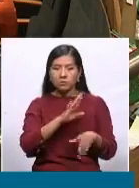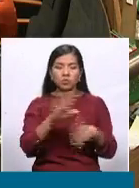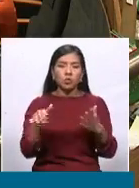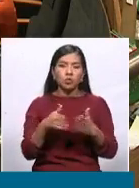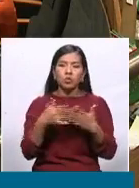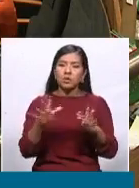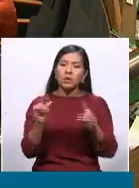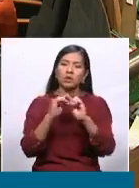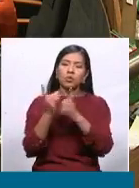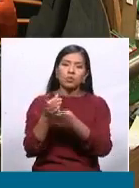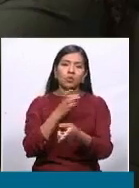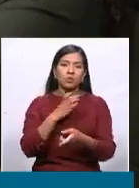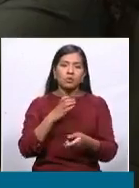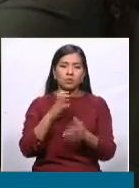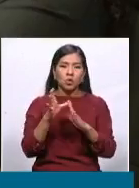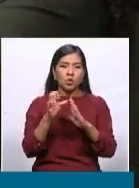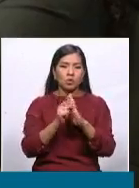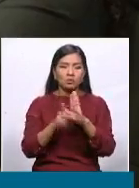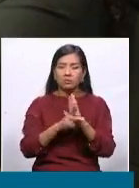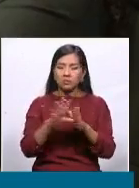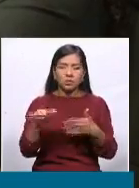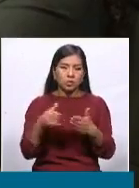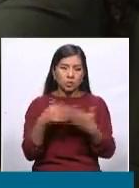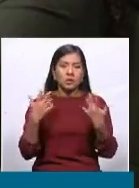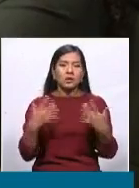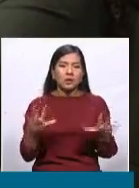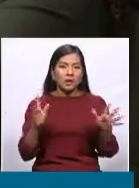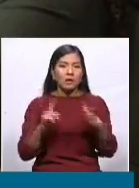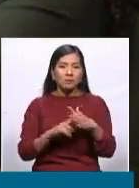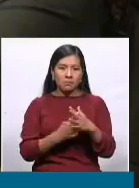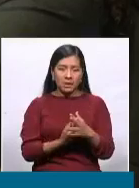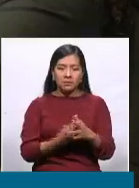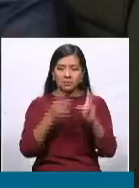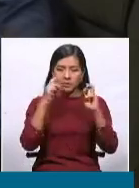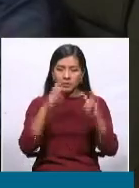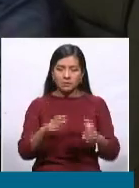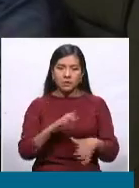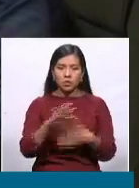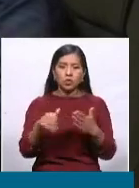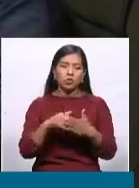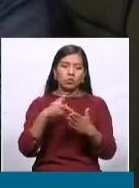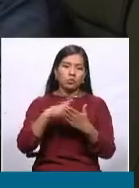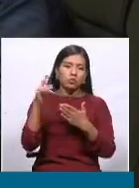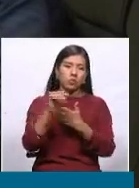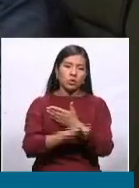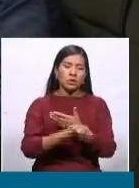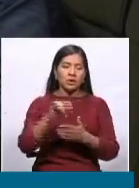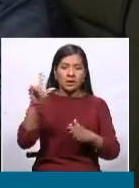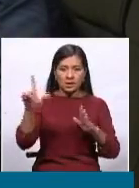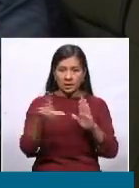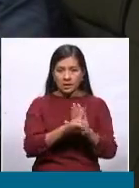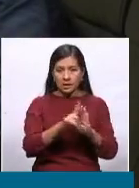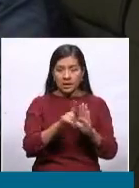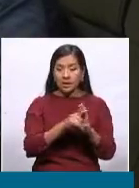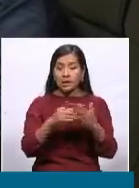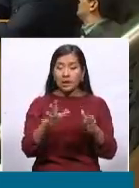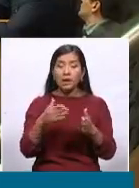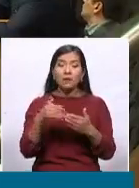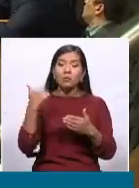Comisión de Constitución ya ha empezado con la revisión de estos proyectos de ley y bueno en los próximos días